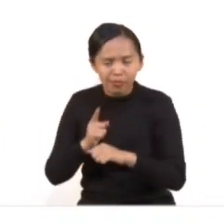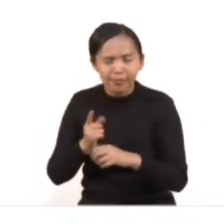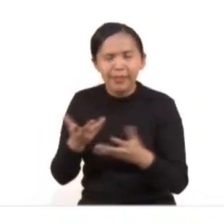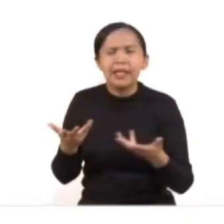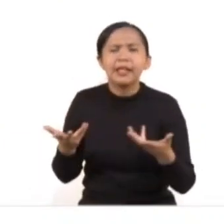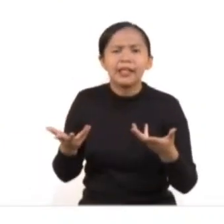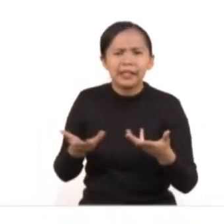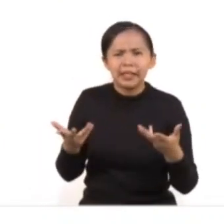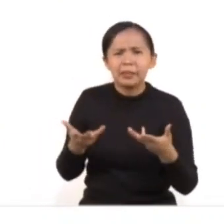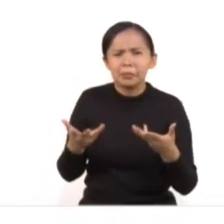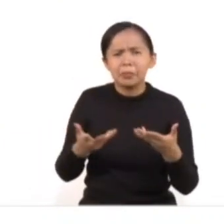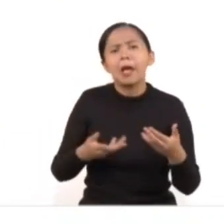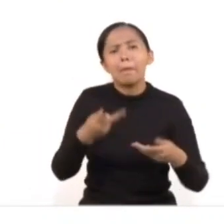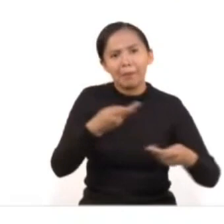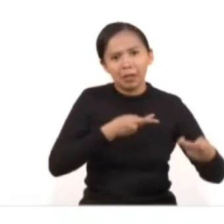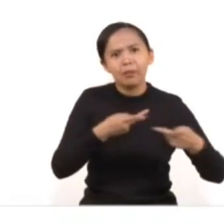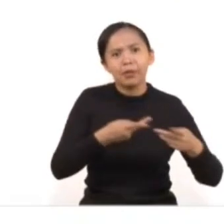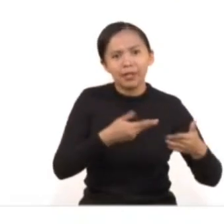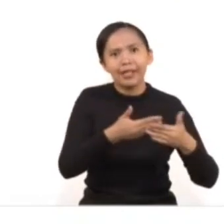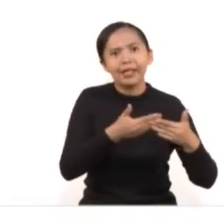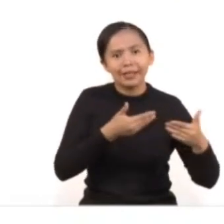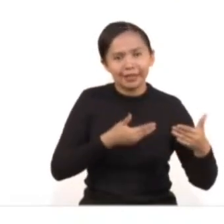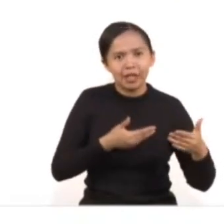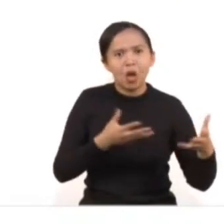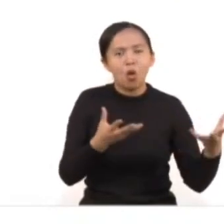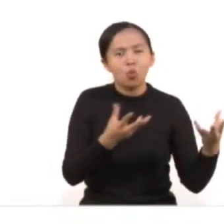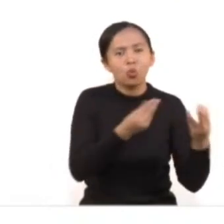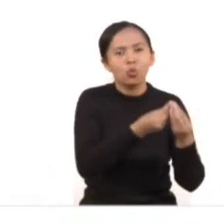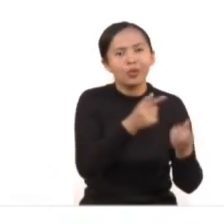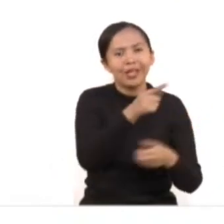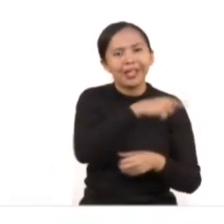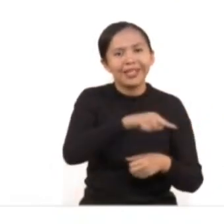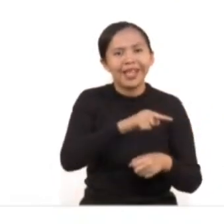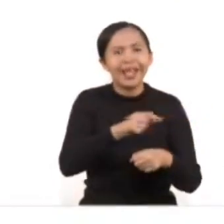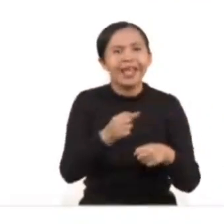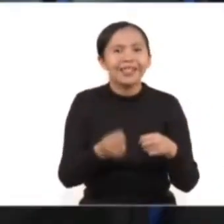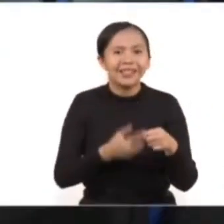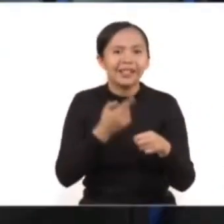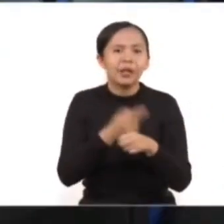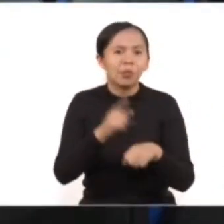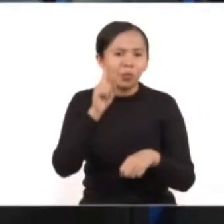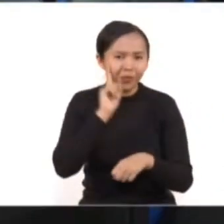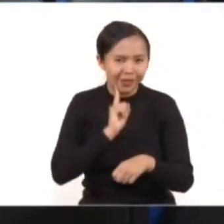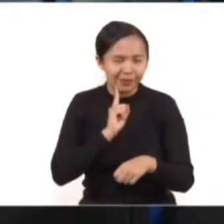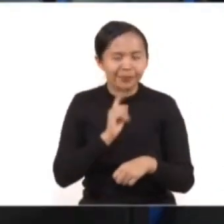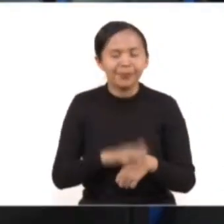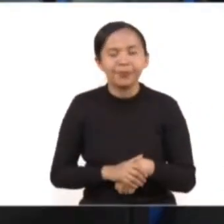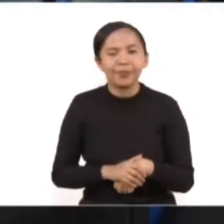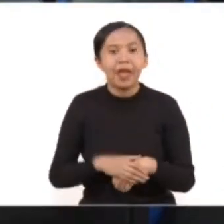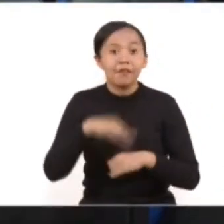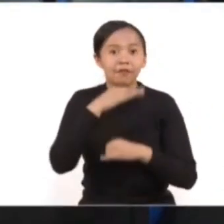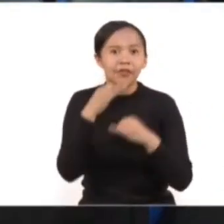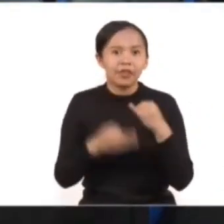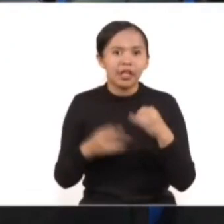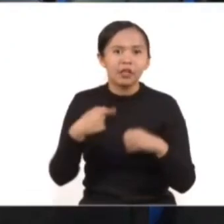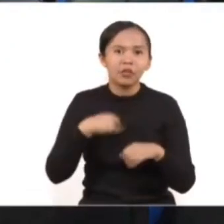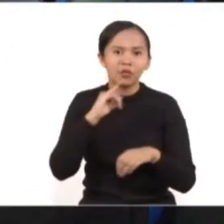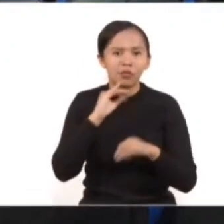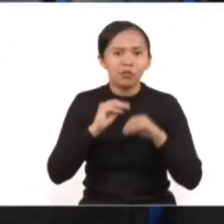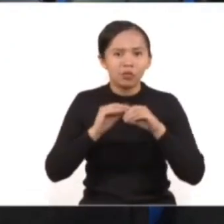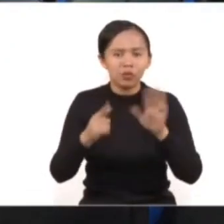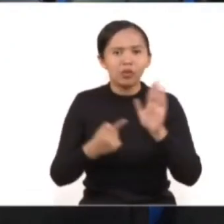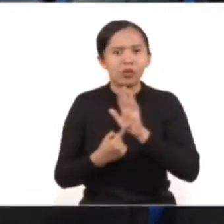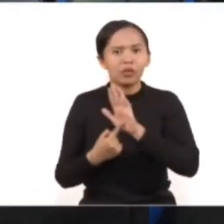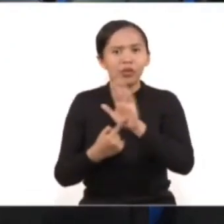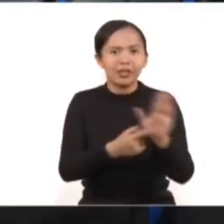coordinación con la Secretaría de las Mujeres, a quien siempre agradecemos su apoyo. Por último, informo de